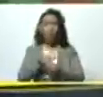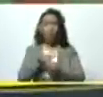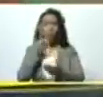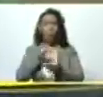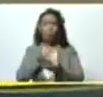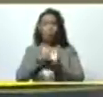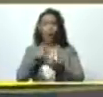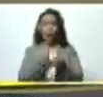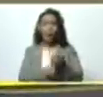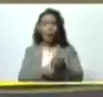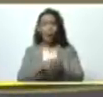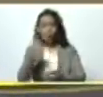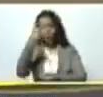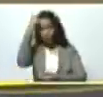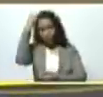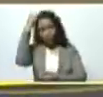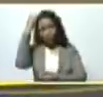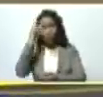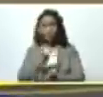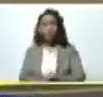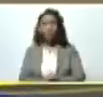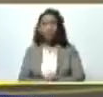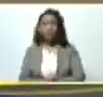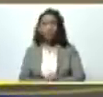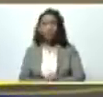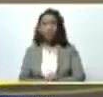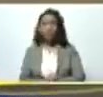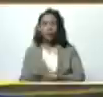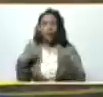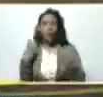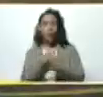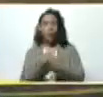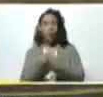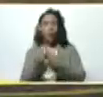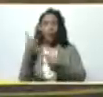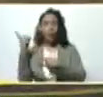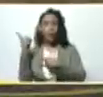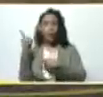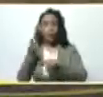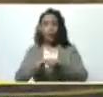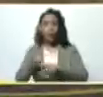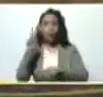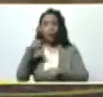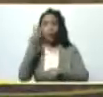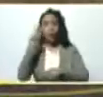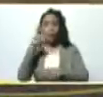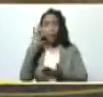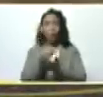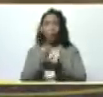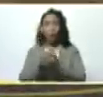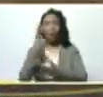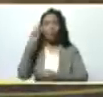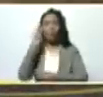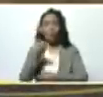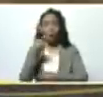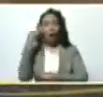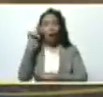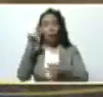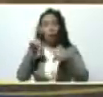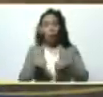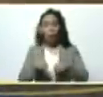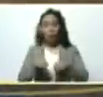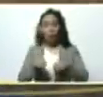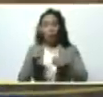de nuestro hermano Tare Leisami que lo acompaña en el CEP sino también Monagas es también hoy